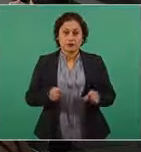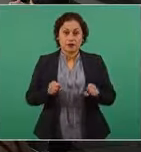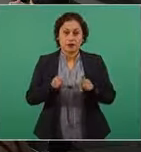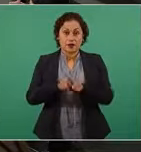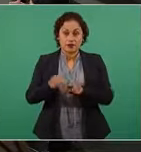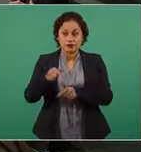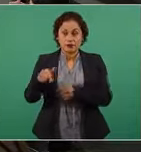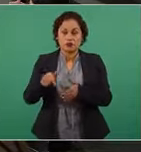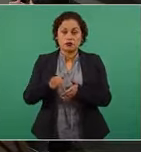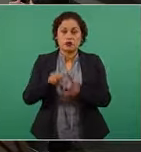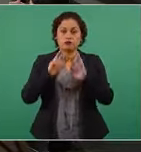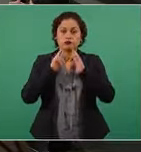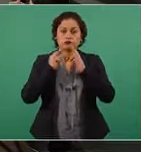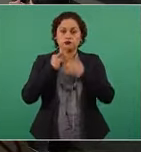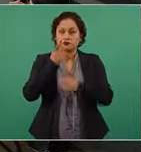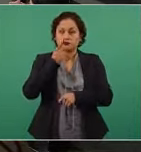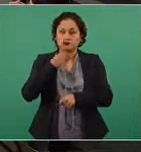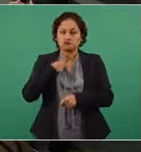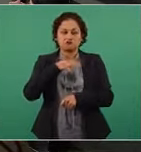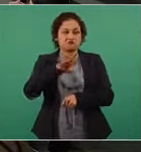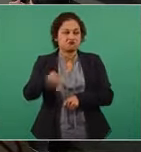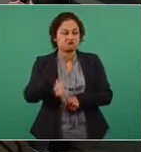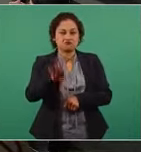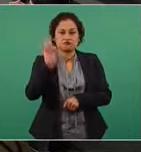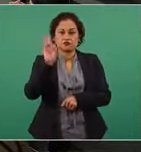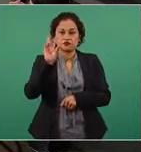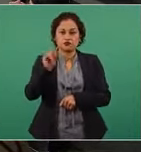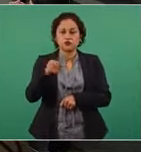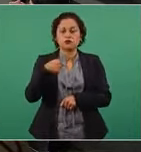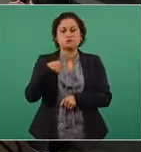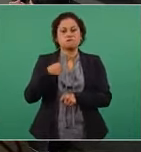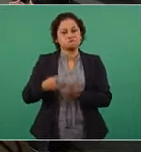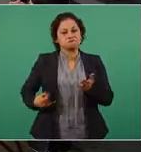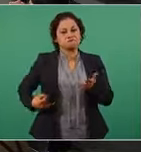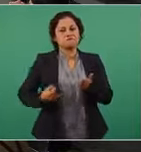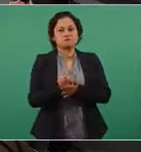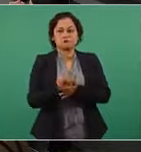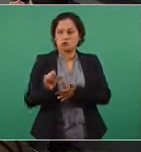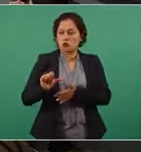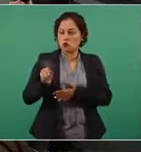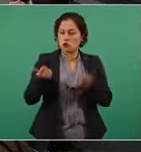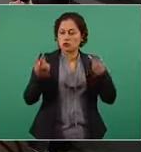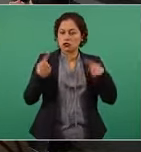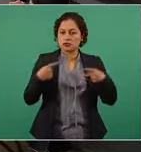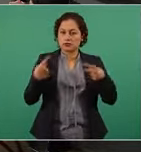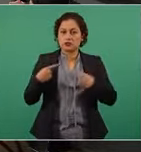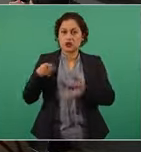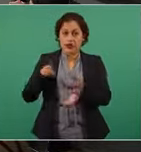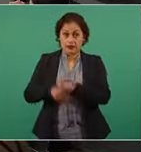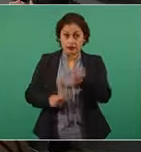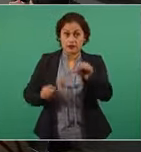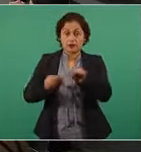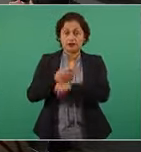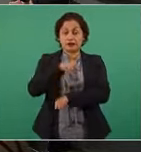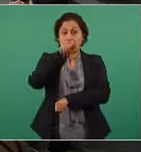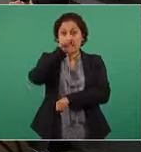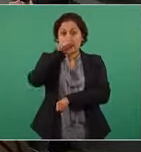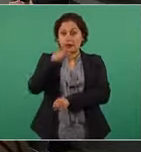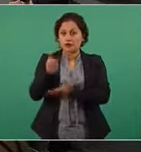tomo la decisión de buscarla con ayuda de activistas del estado de Jalisco